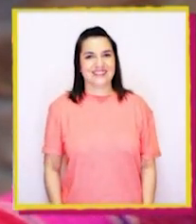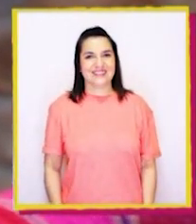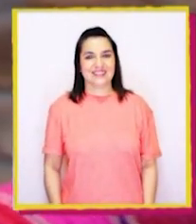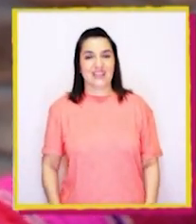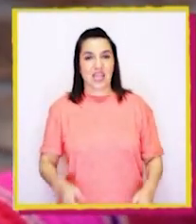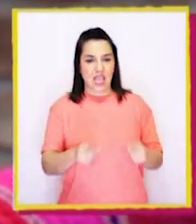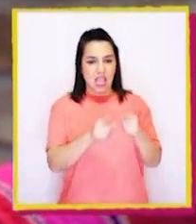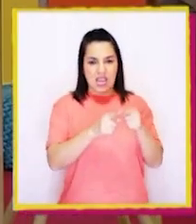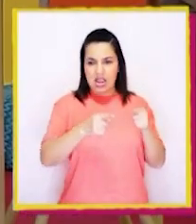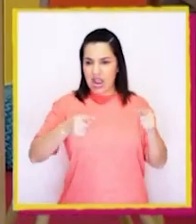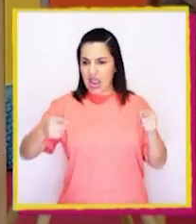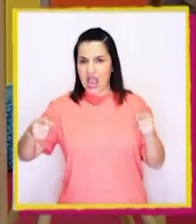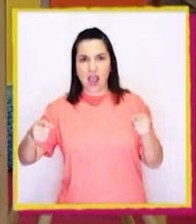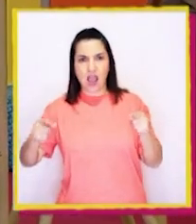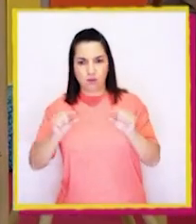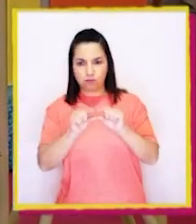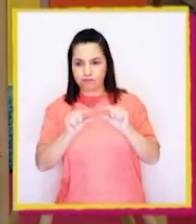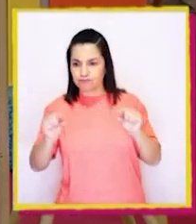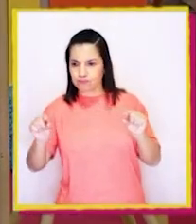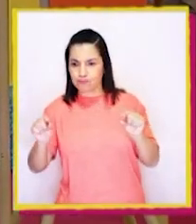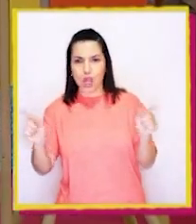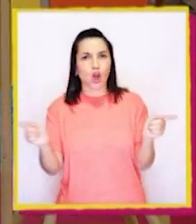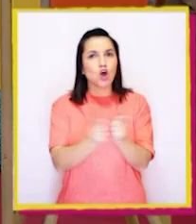¿Qué cable es más corto ahora?